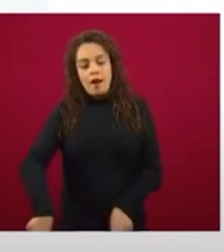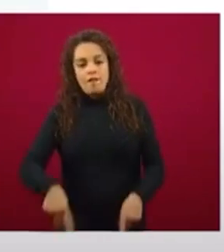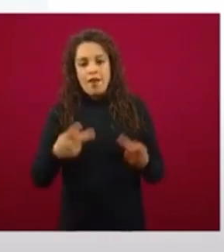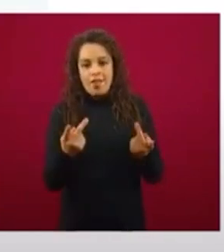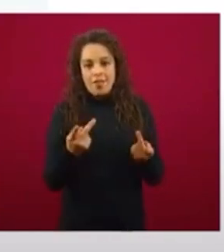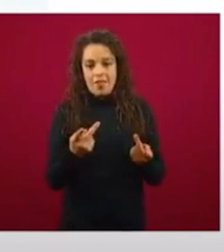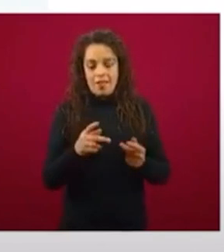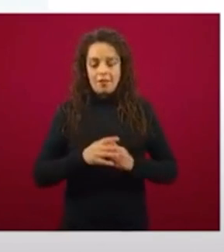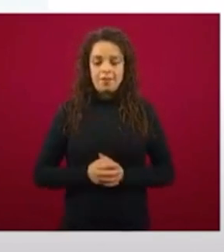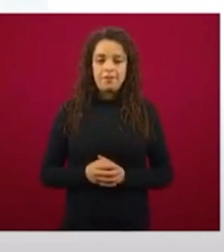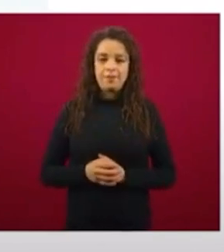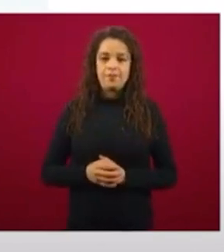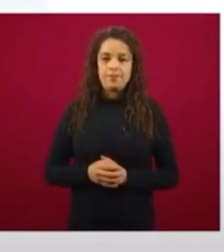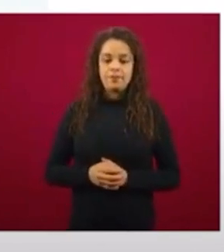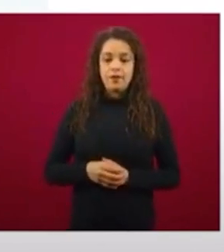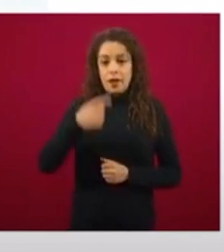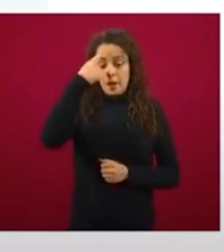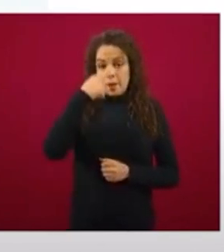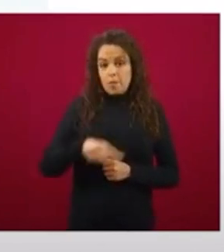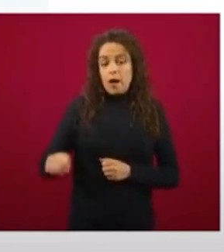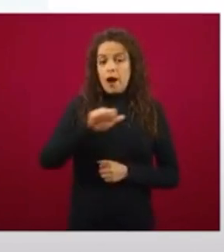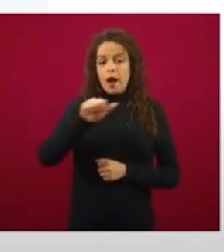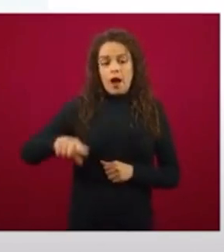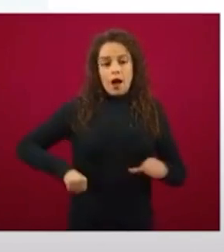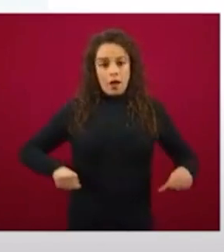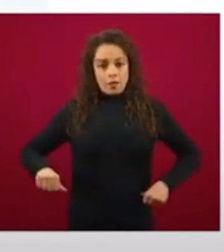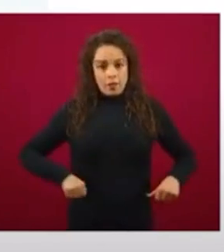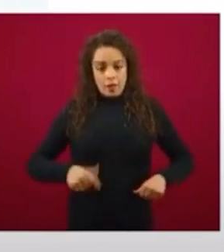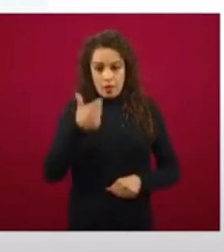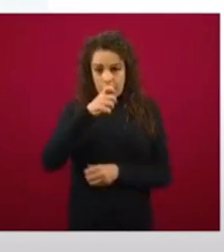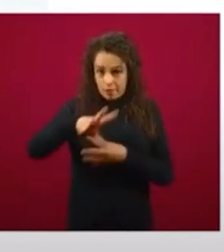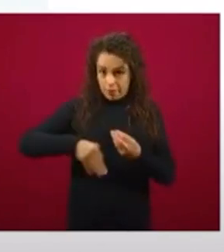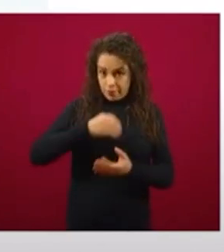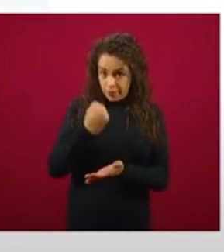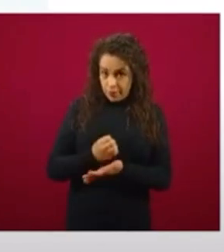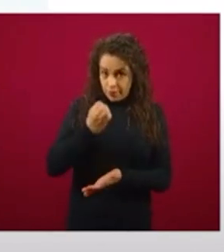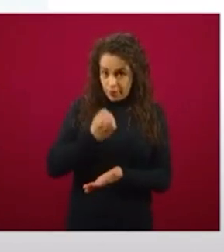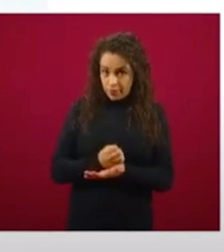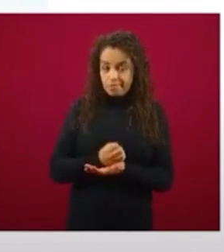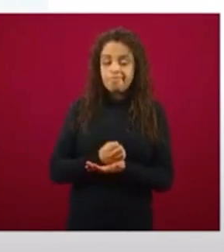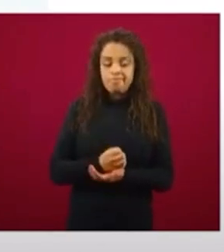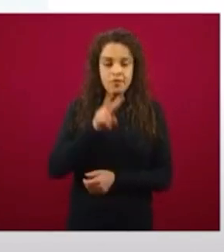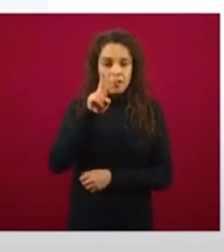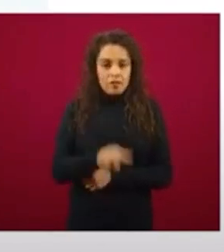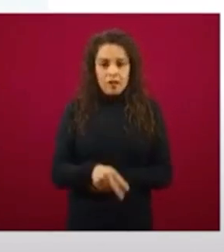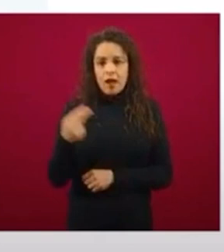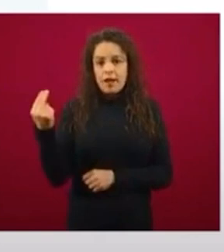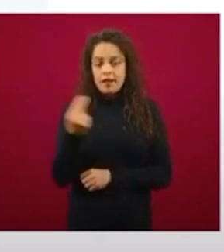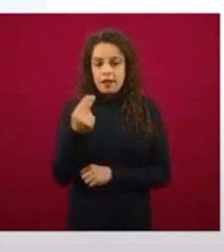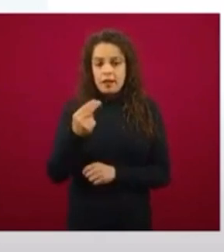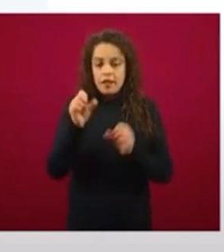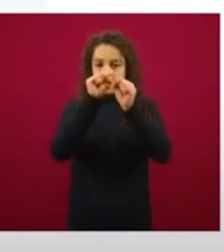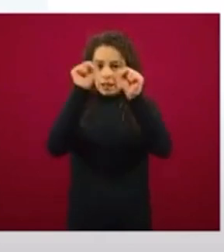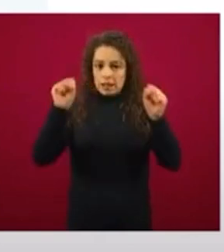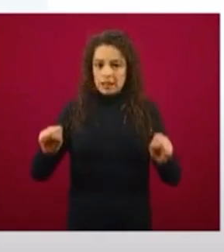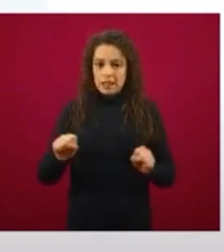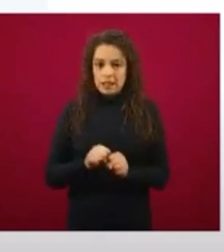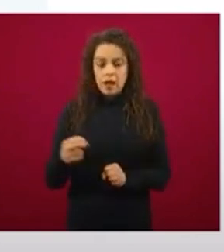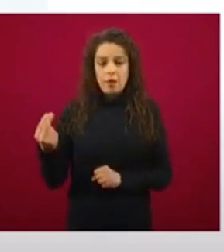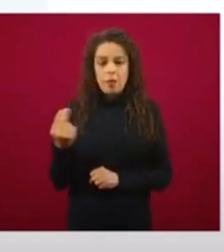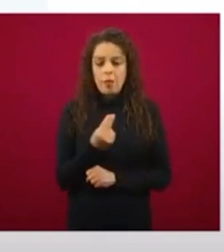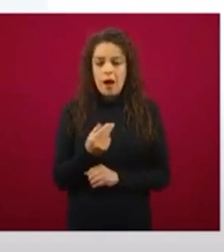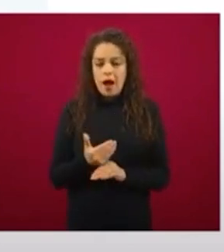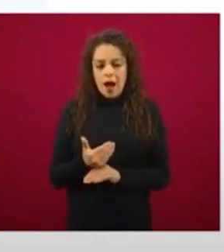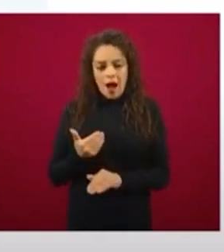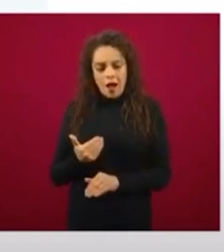funcione como un elemento en la actividad económica es que el sistema tiene que estar listo cuando la actividad económica está